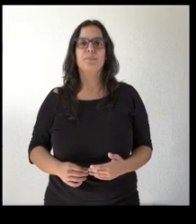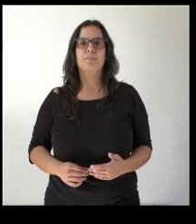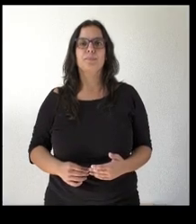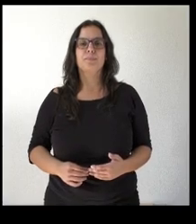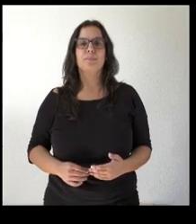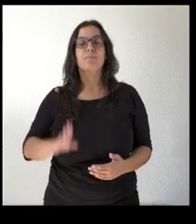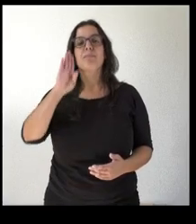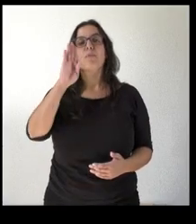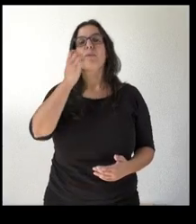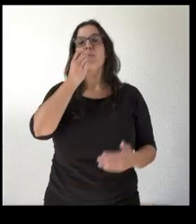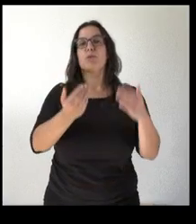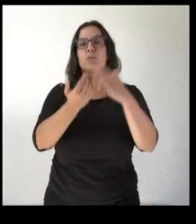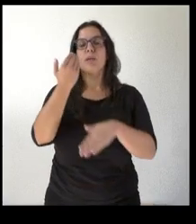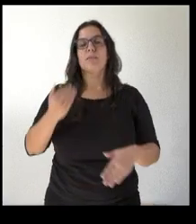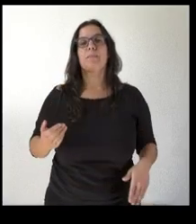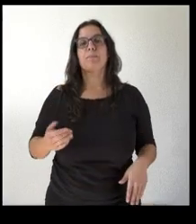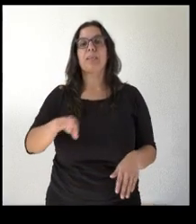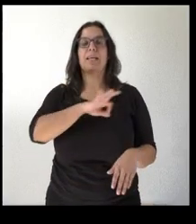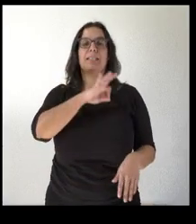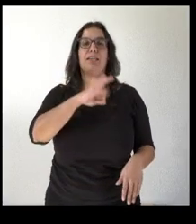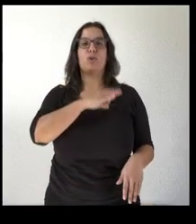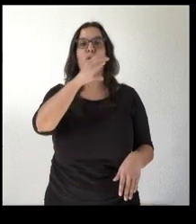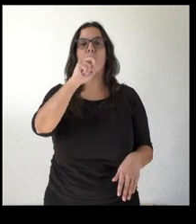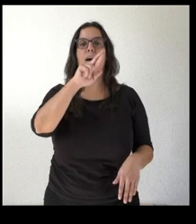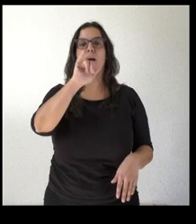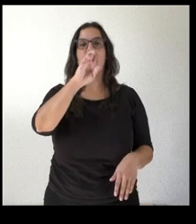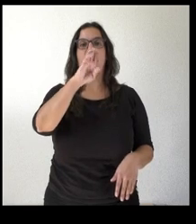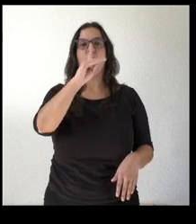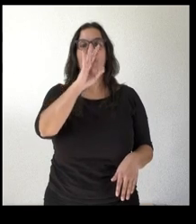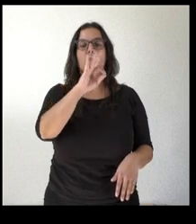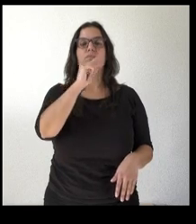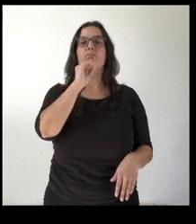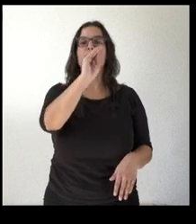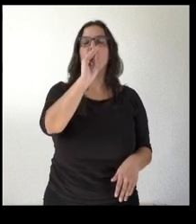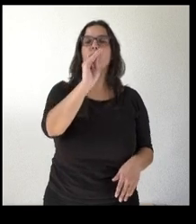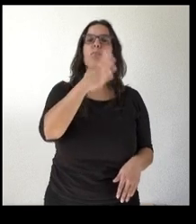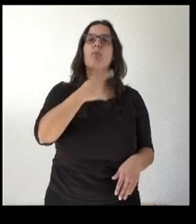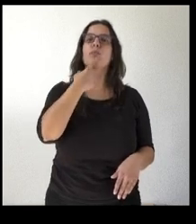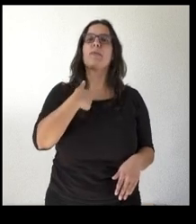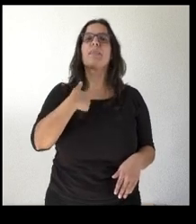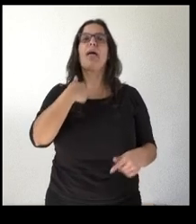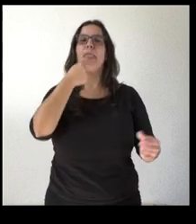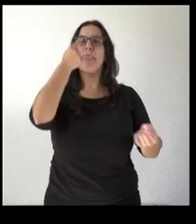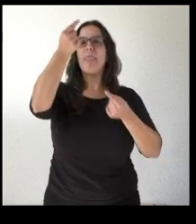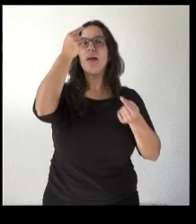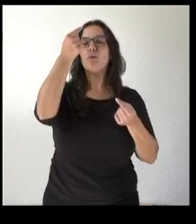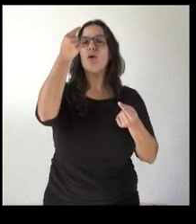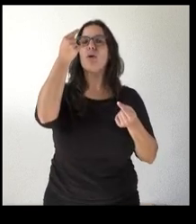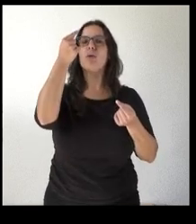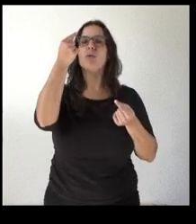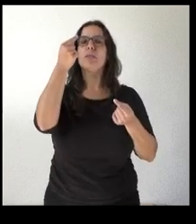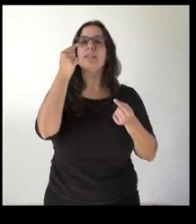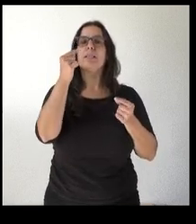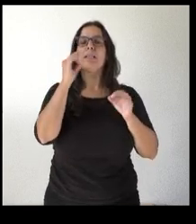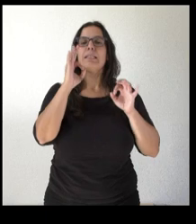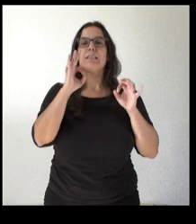Hola buenos días para el señor Carriedo yo le quería preguntar a ver si me podría dar el dato de las ayudas